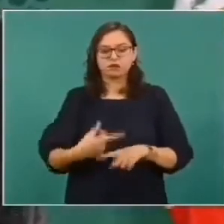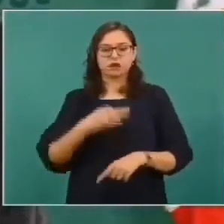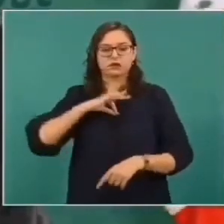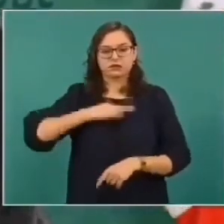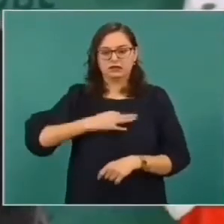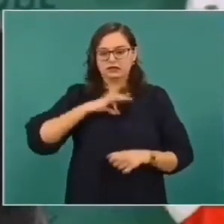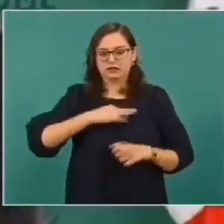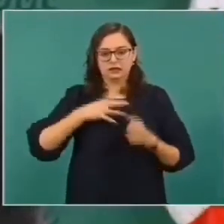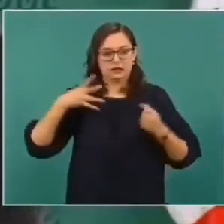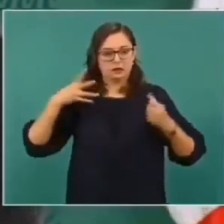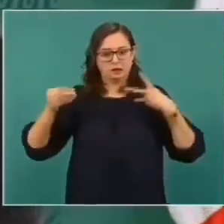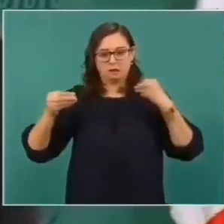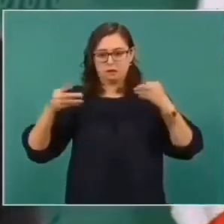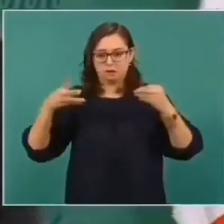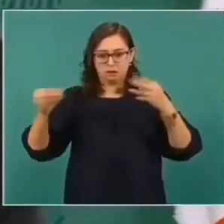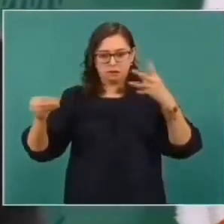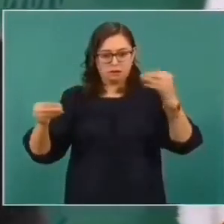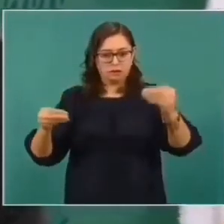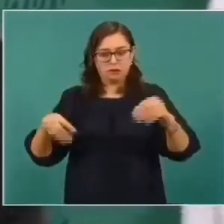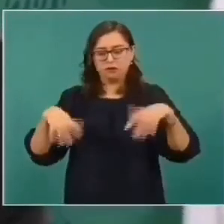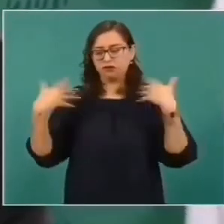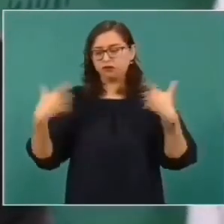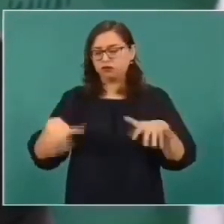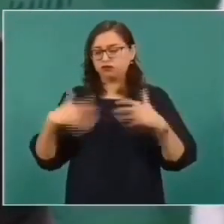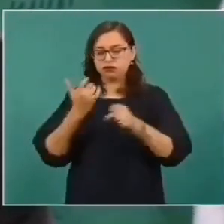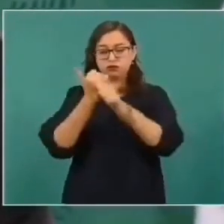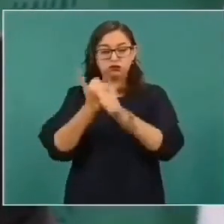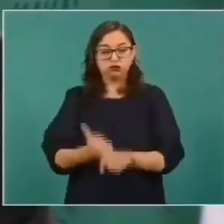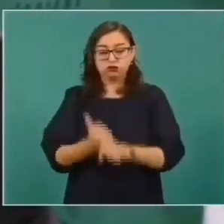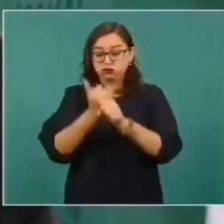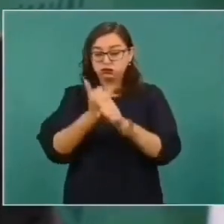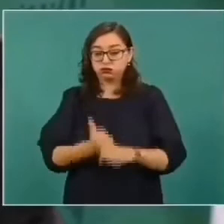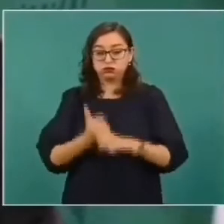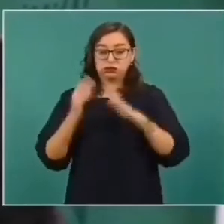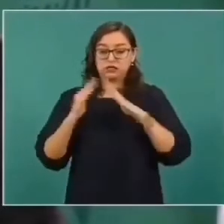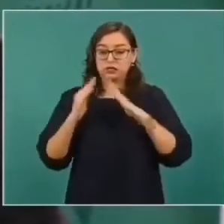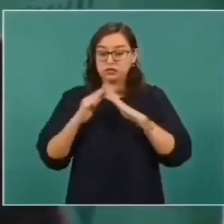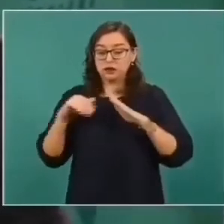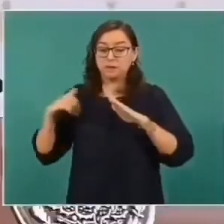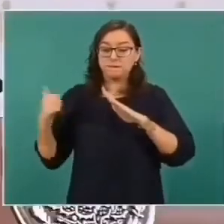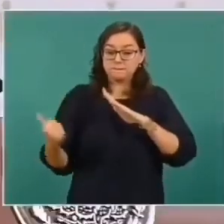auspiciada por la pandemia el encierro